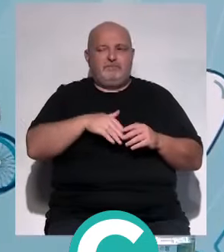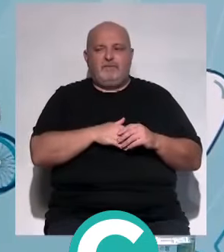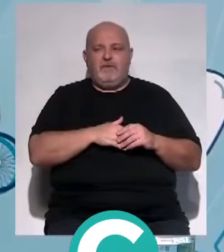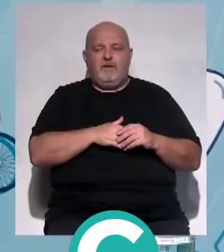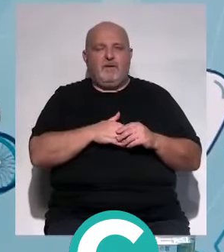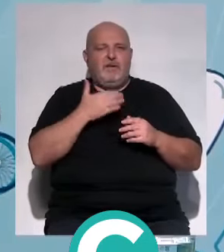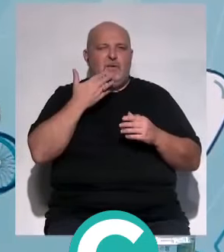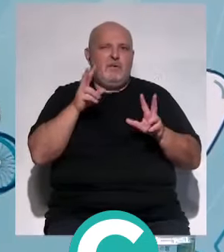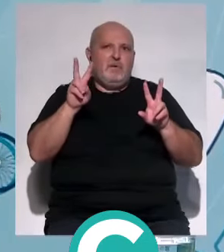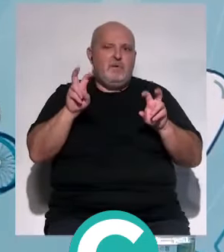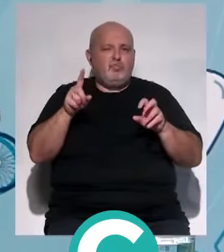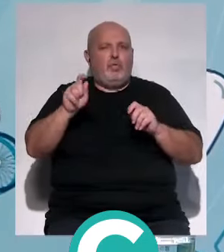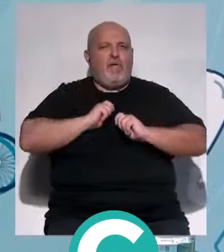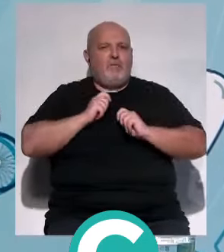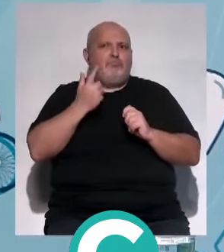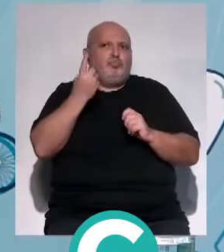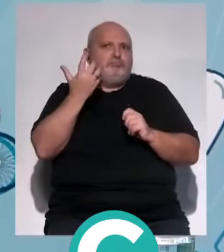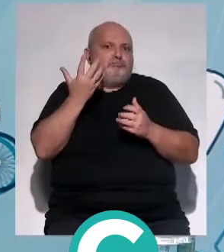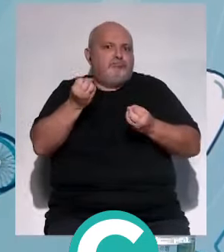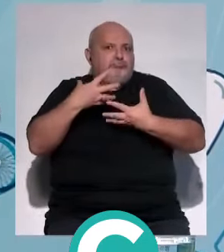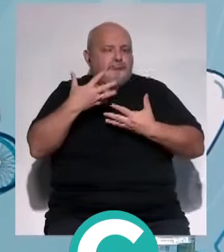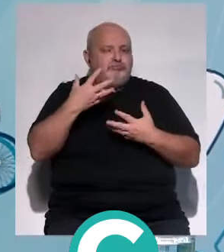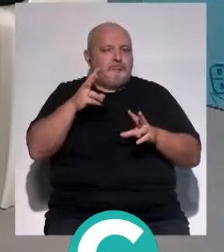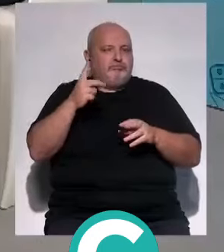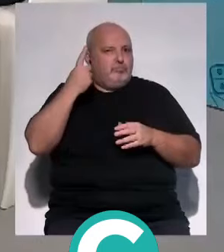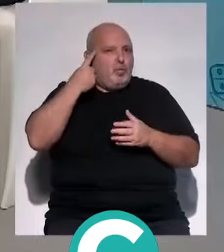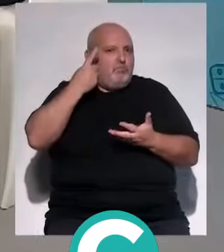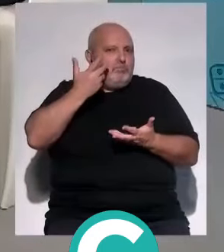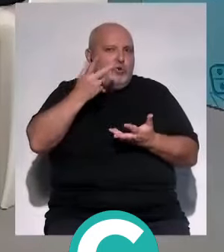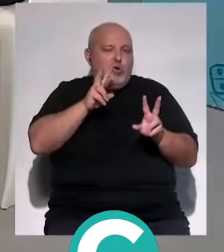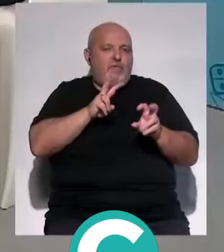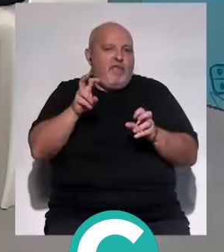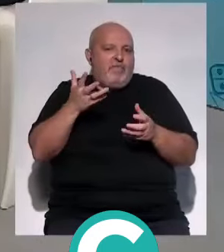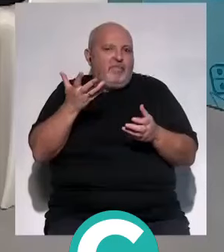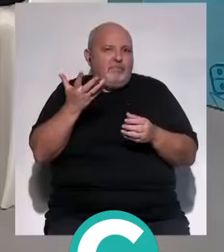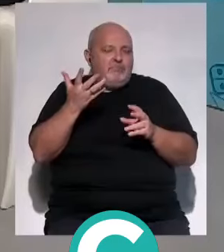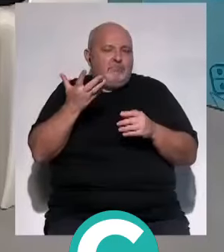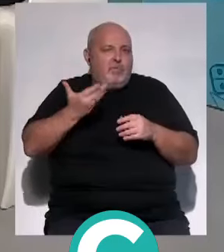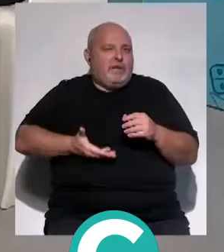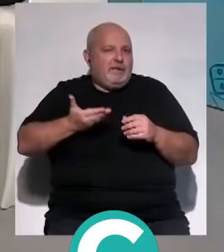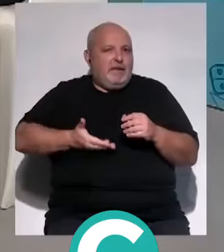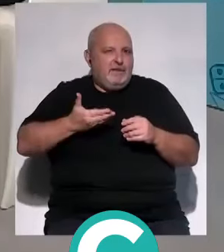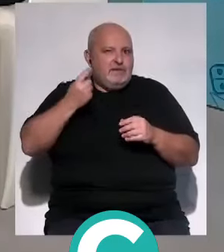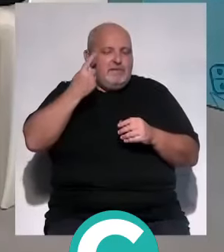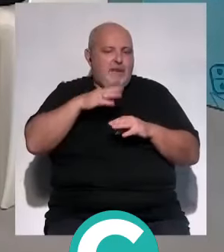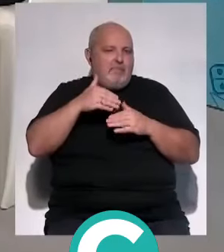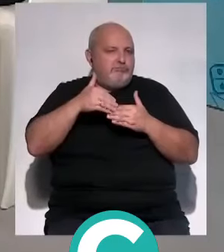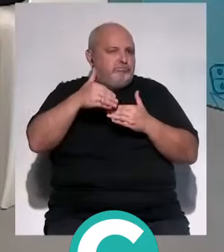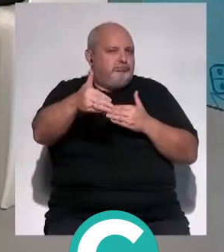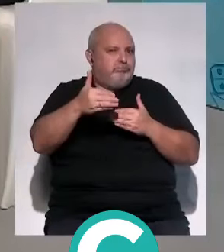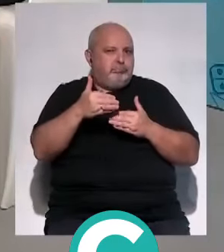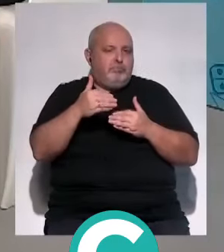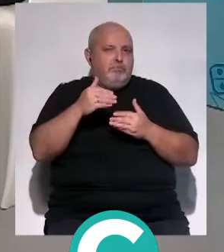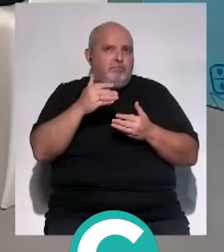algún titular que nos podamos llevar, que podamos vislumbrar de lo que nos vamos a encontrar a medio